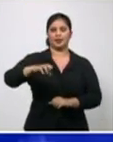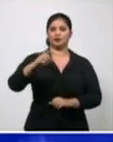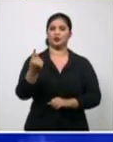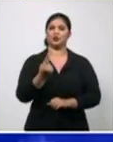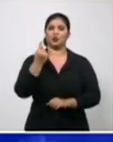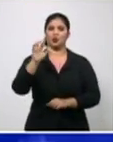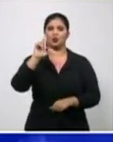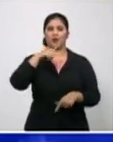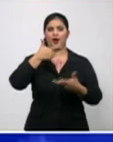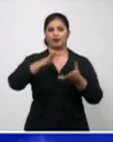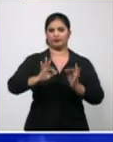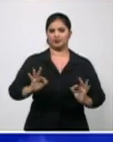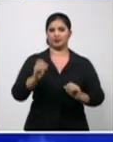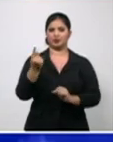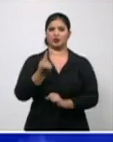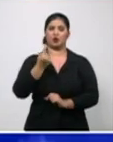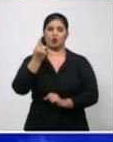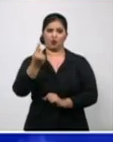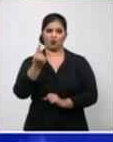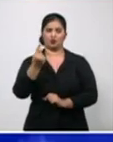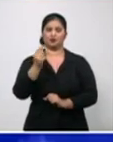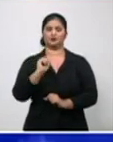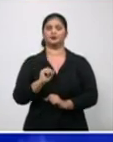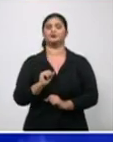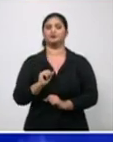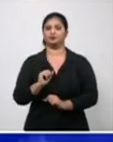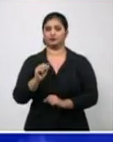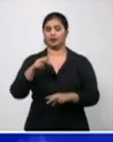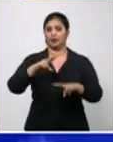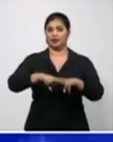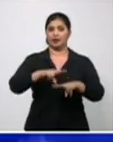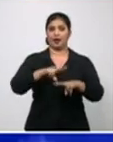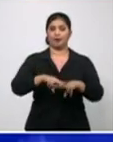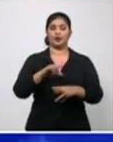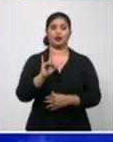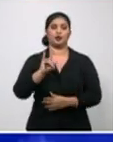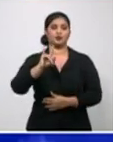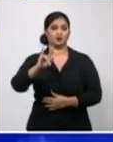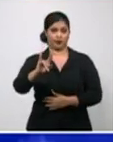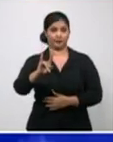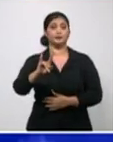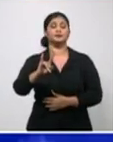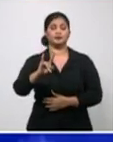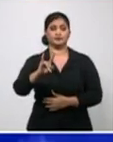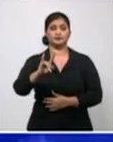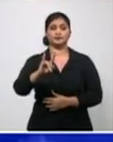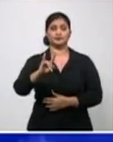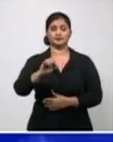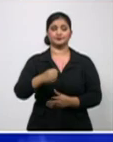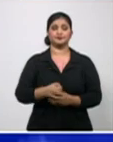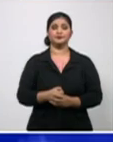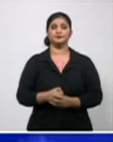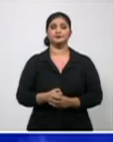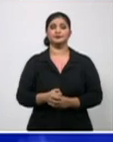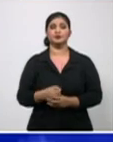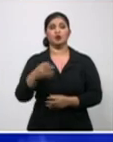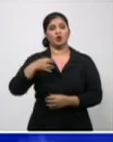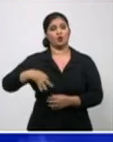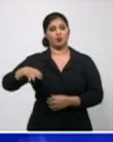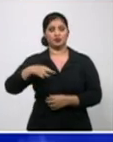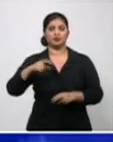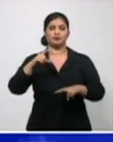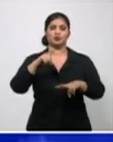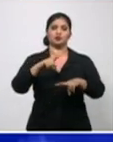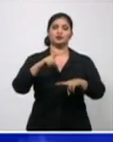del municipio de Bauta. De La Habana, nueve importados. Uno del municipio Centro Habana.